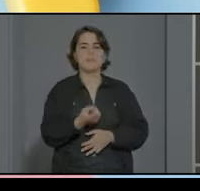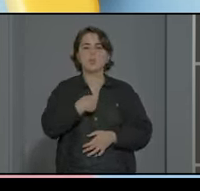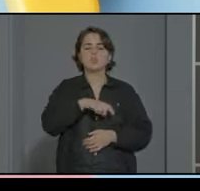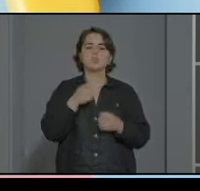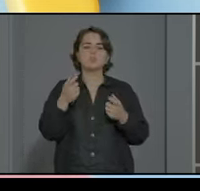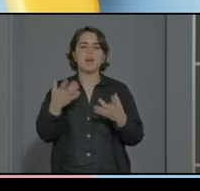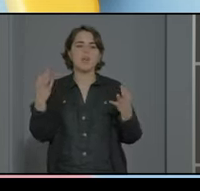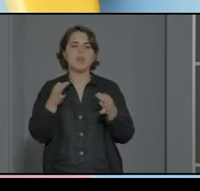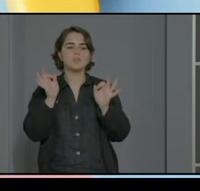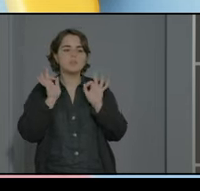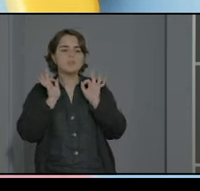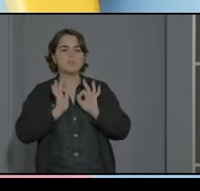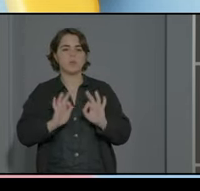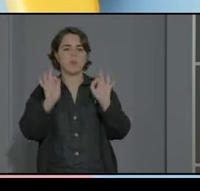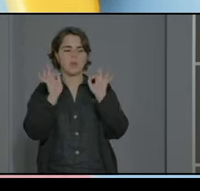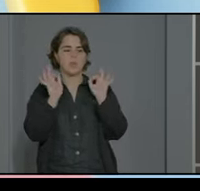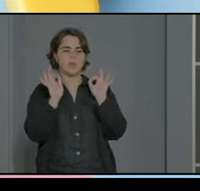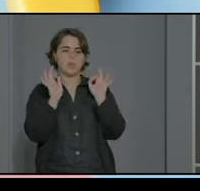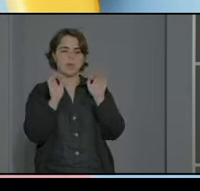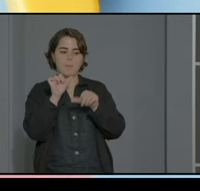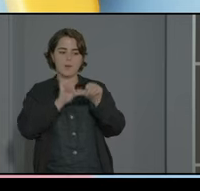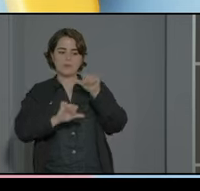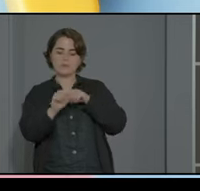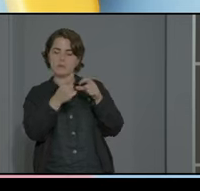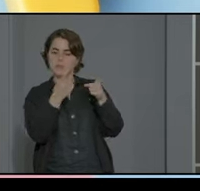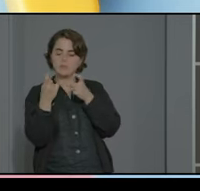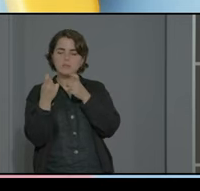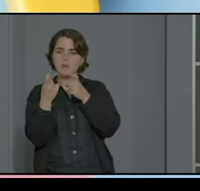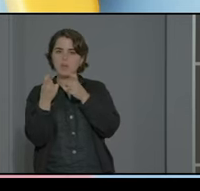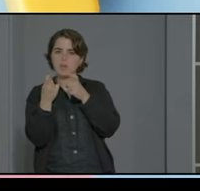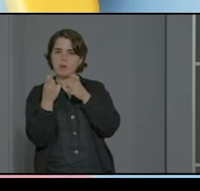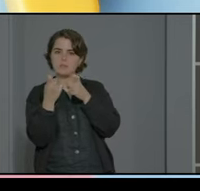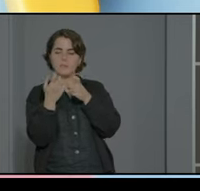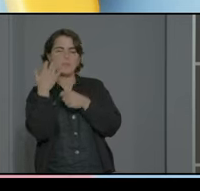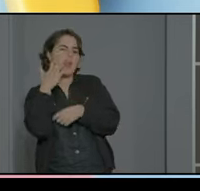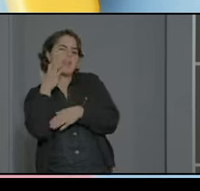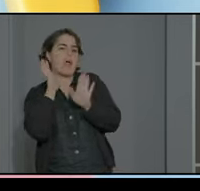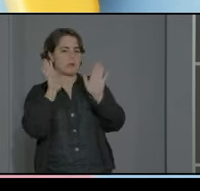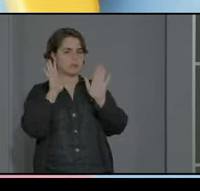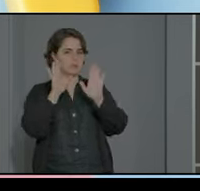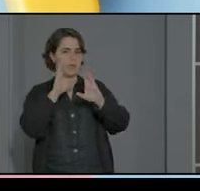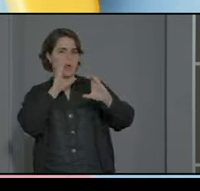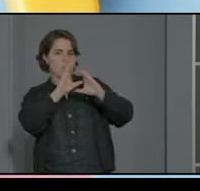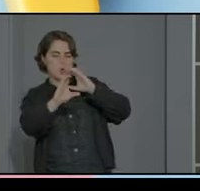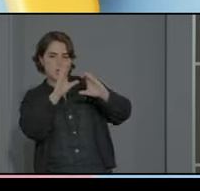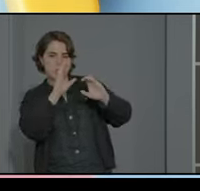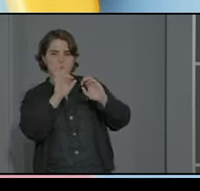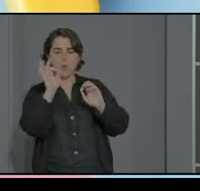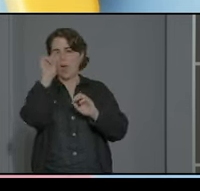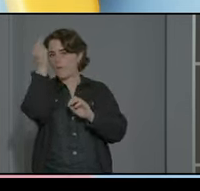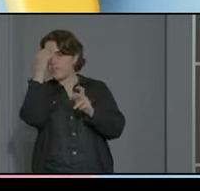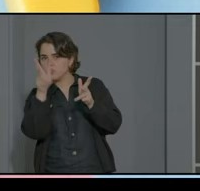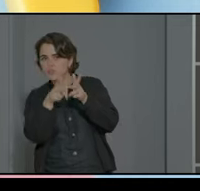aportar una especialización en las necesidades estrella digamos de comunicación de habilidades sociales